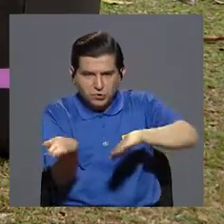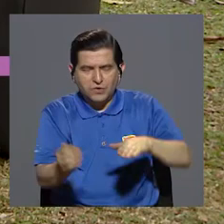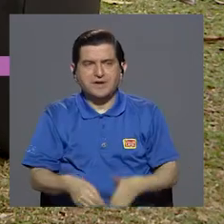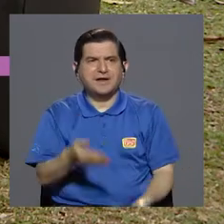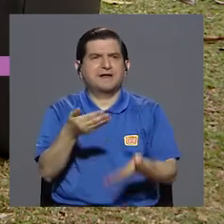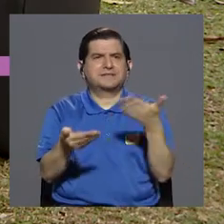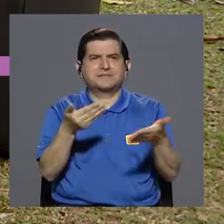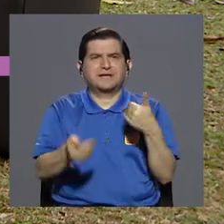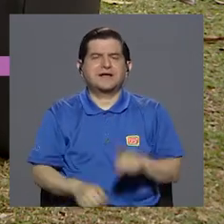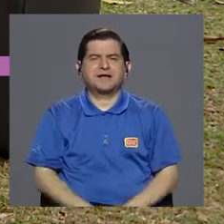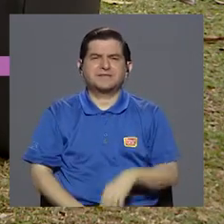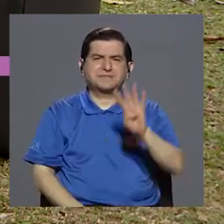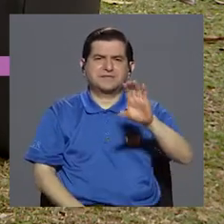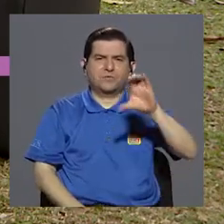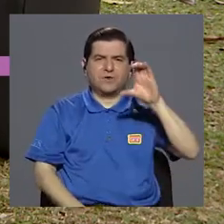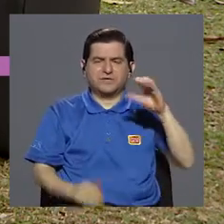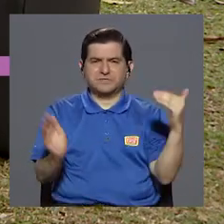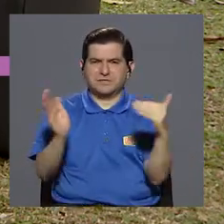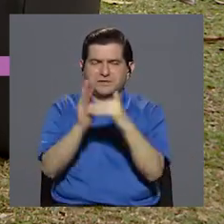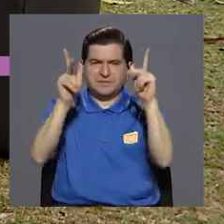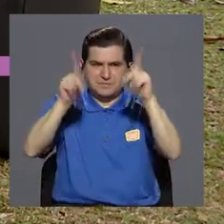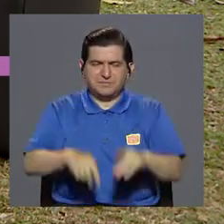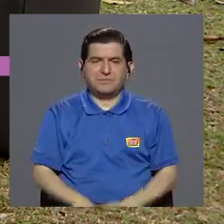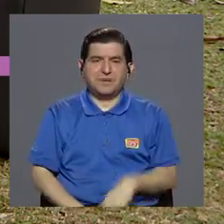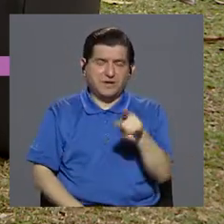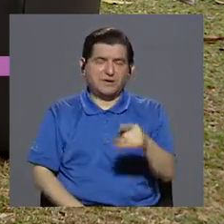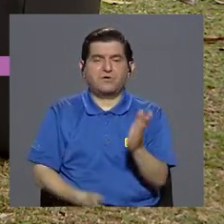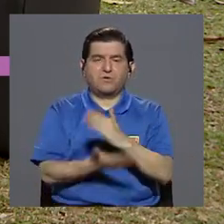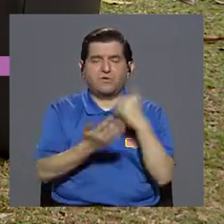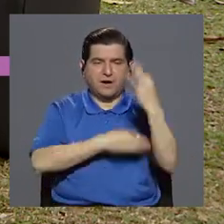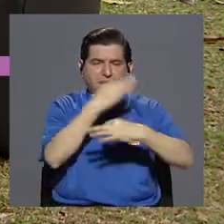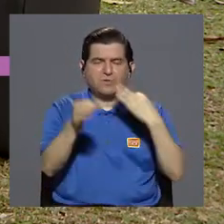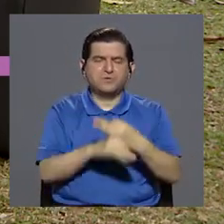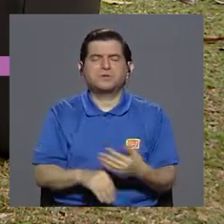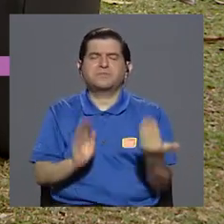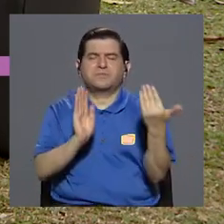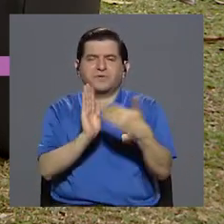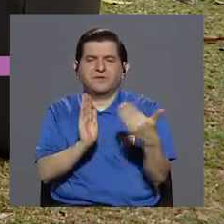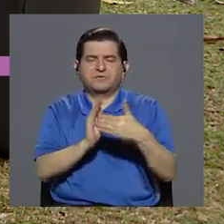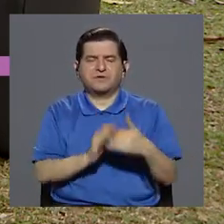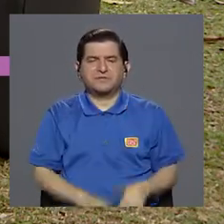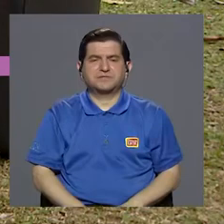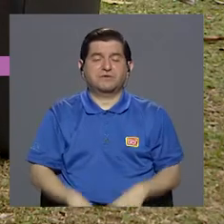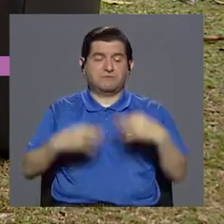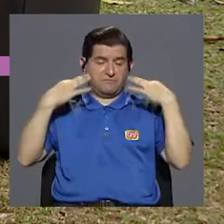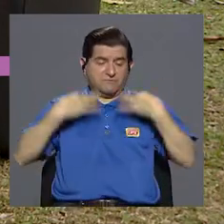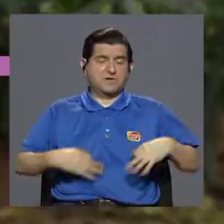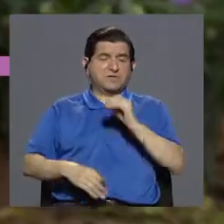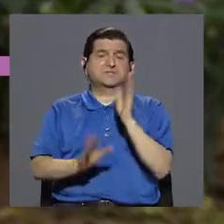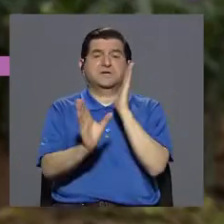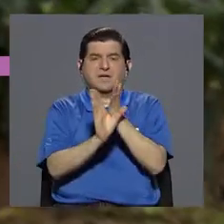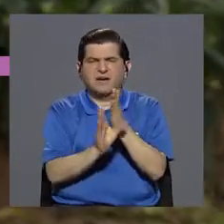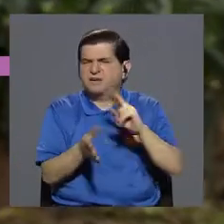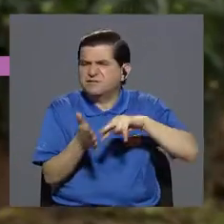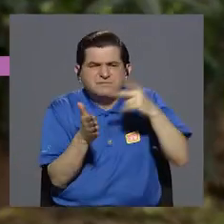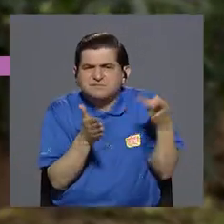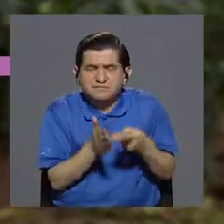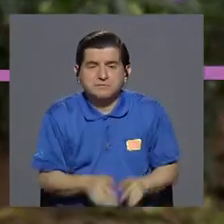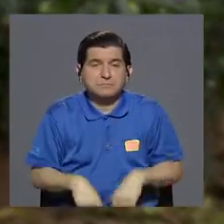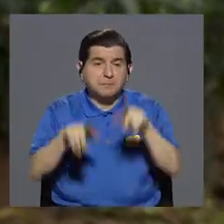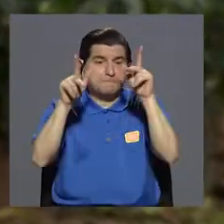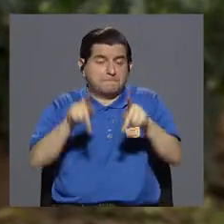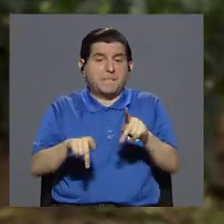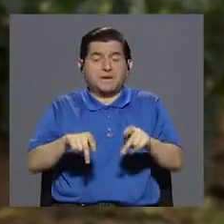mueren, hay cerca de 400 mil personas que quedan con algún tipo de secuela física o psicológica. ¿Qué quiere decir una secuela?